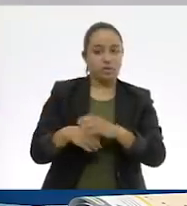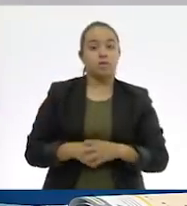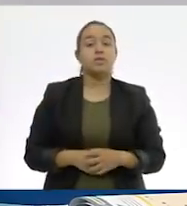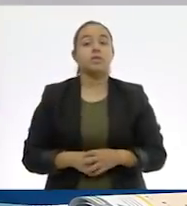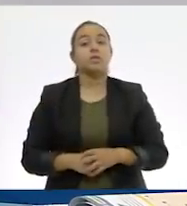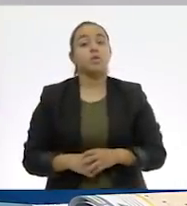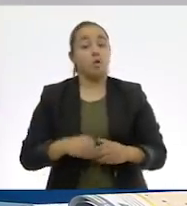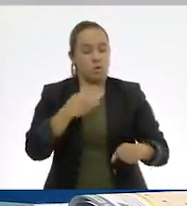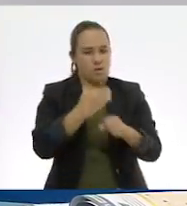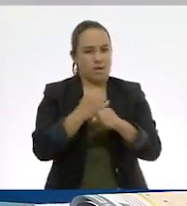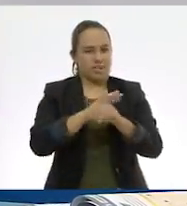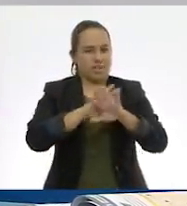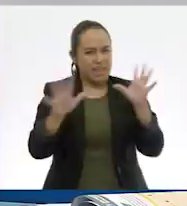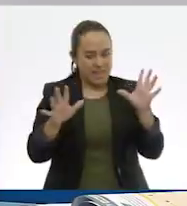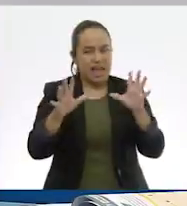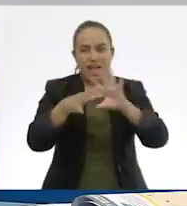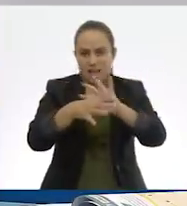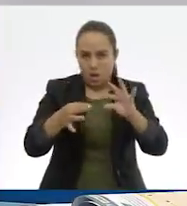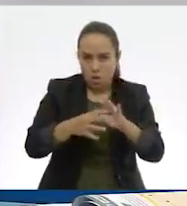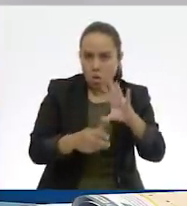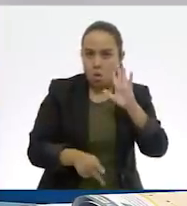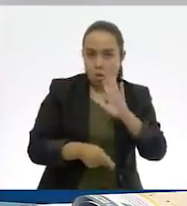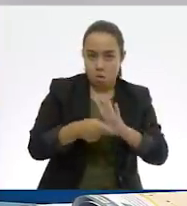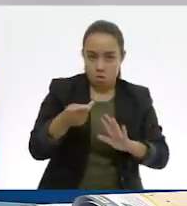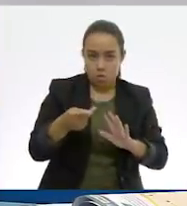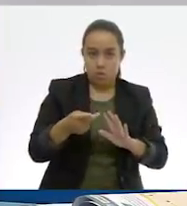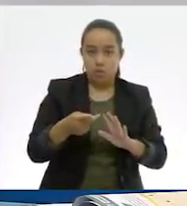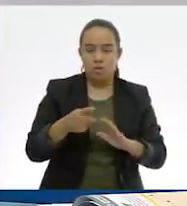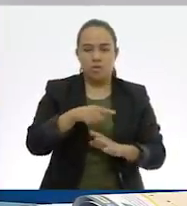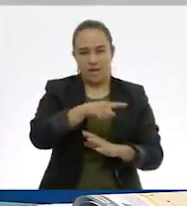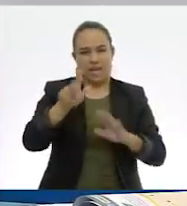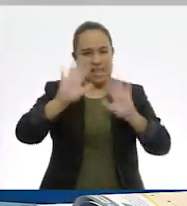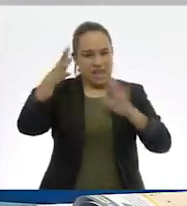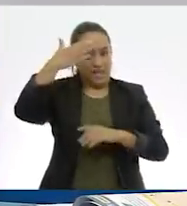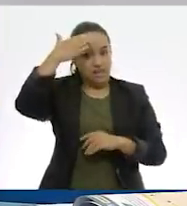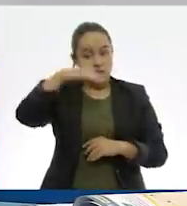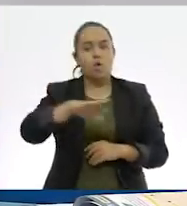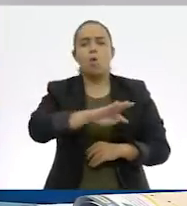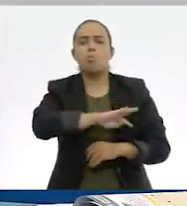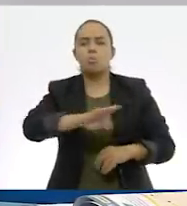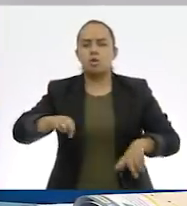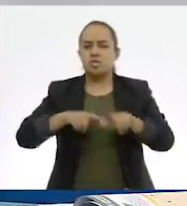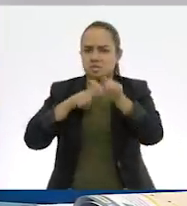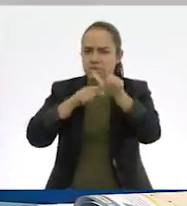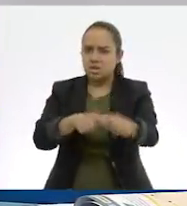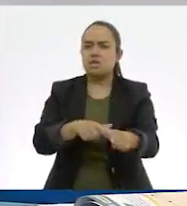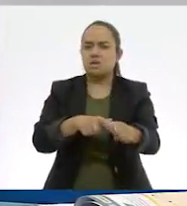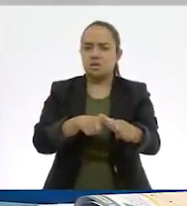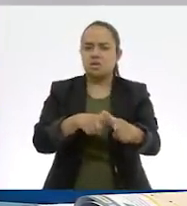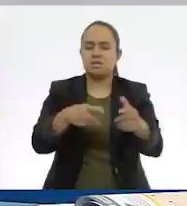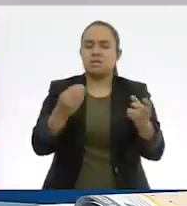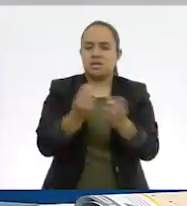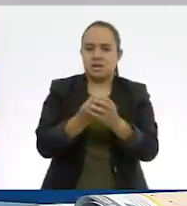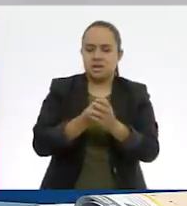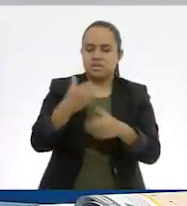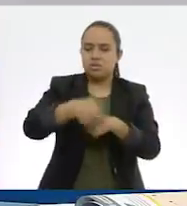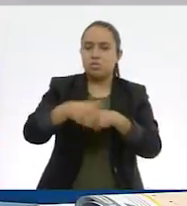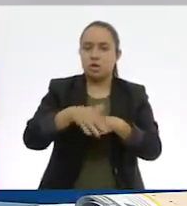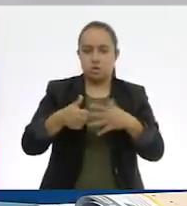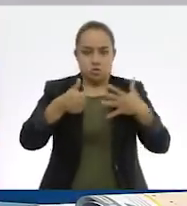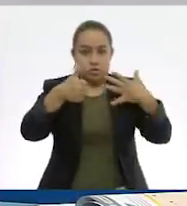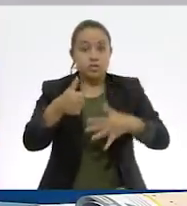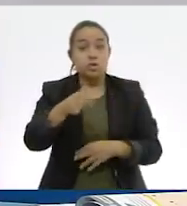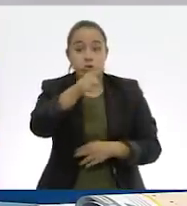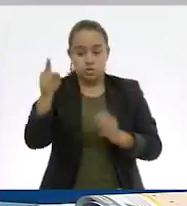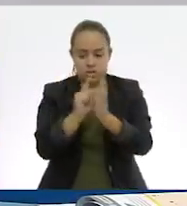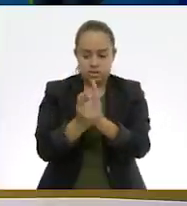teniendo estos conceptos nuevamente reafirmados, podemos darle continuidad a nuestro desafío seis. Así es que los invito